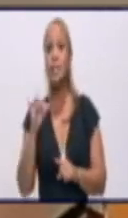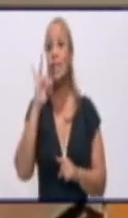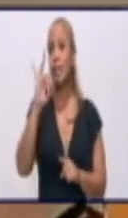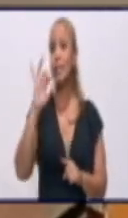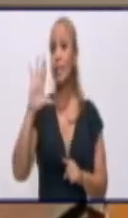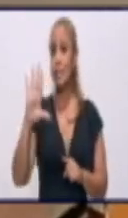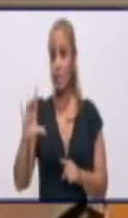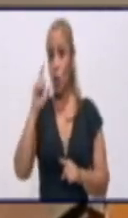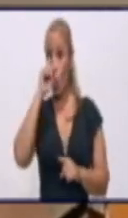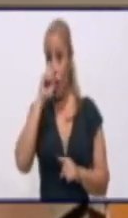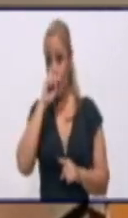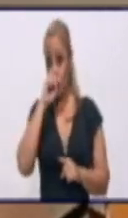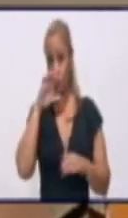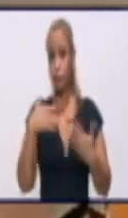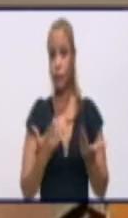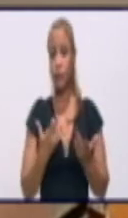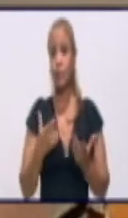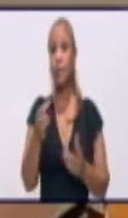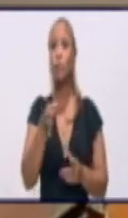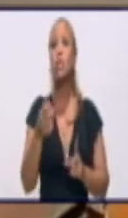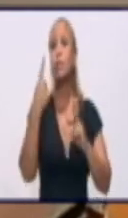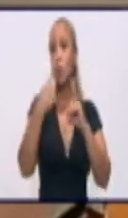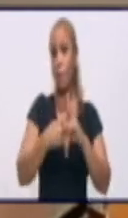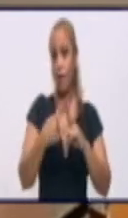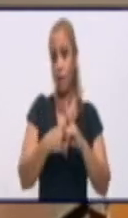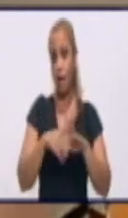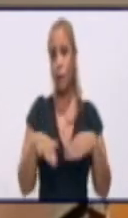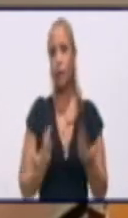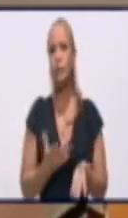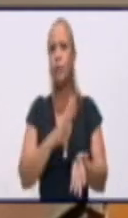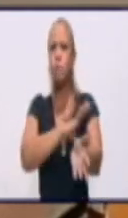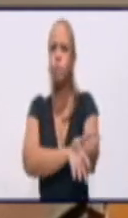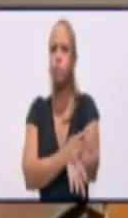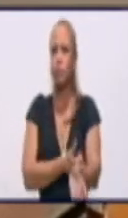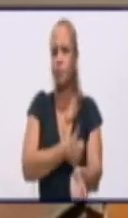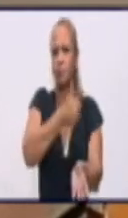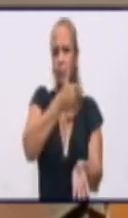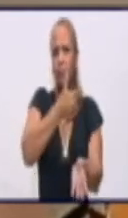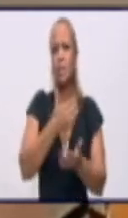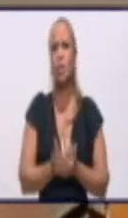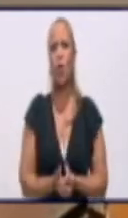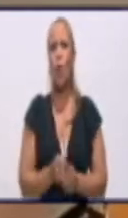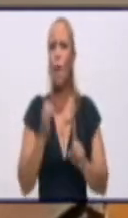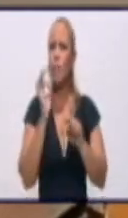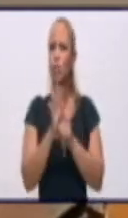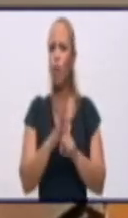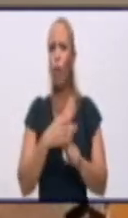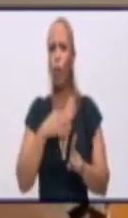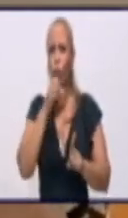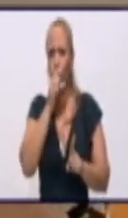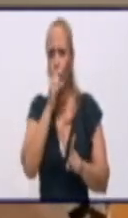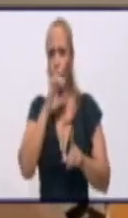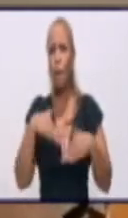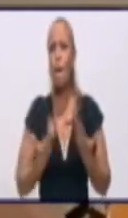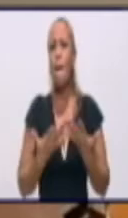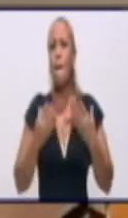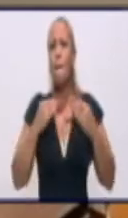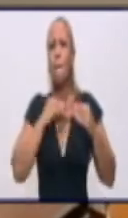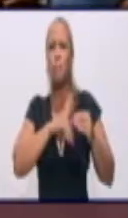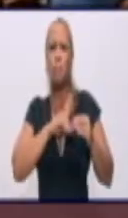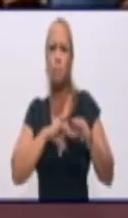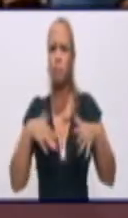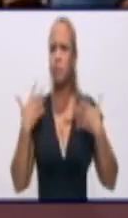de edad, del sexo masculino del municipio de Bayamo, un paciente hipertenso que comenzó con tos, malestar general,